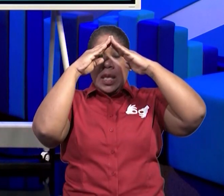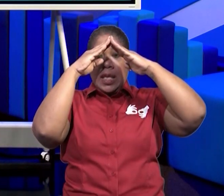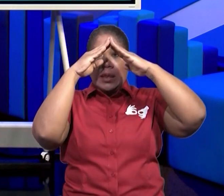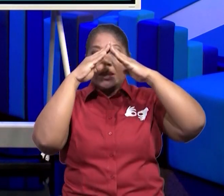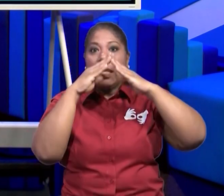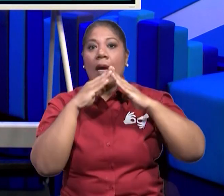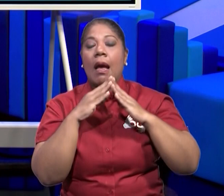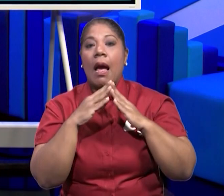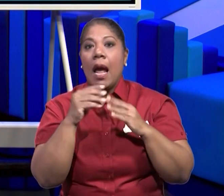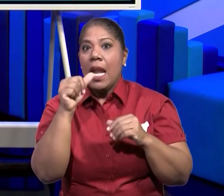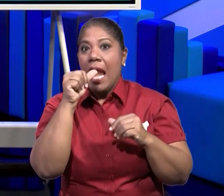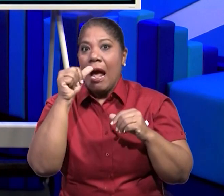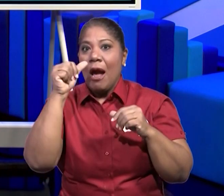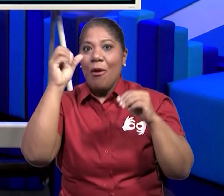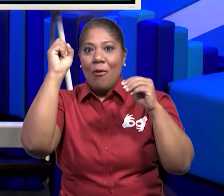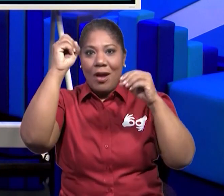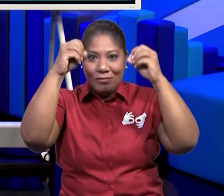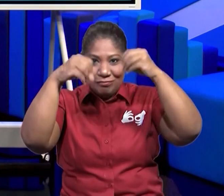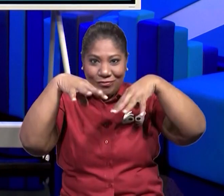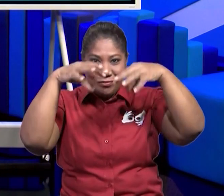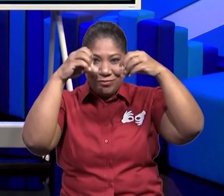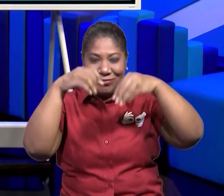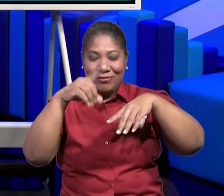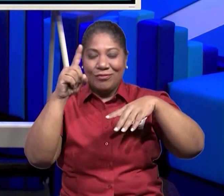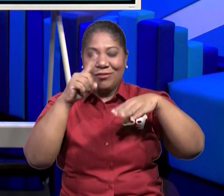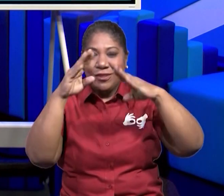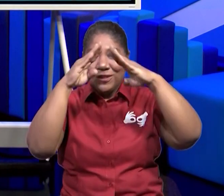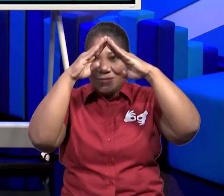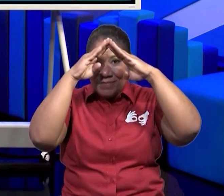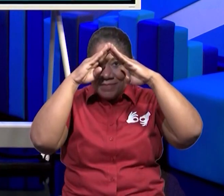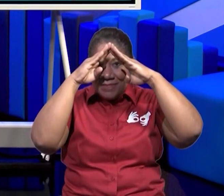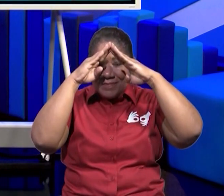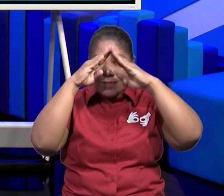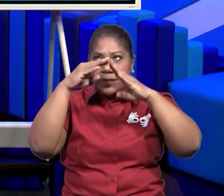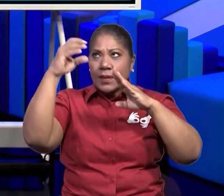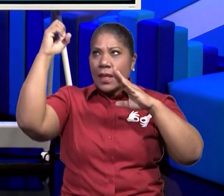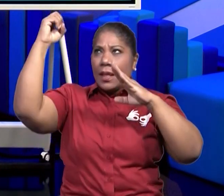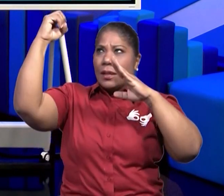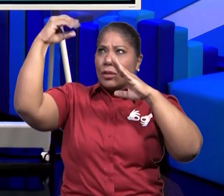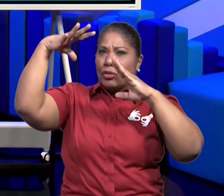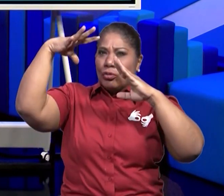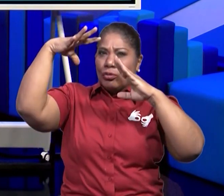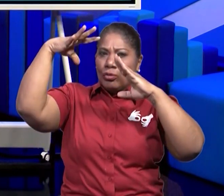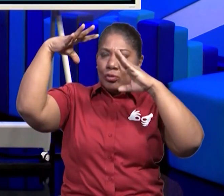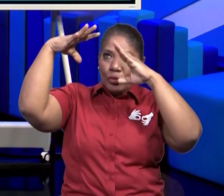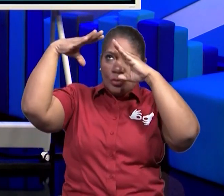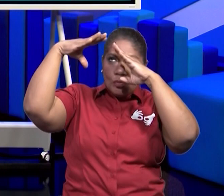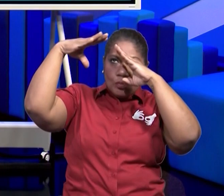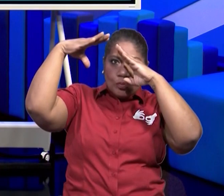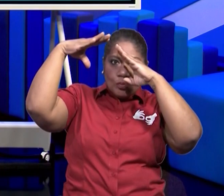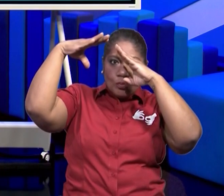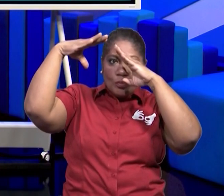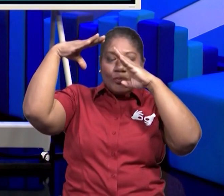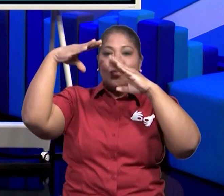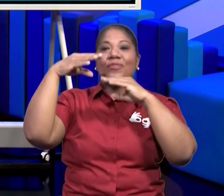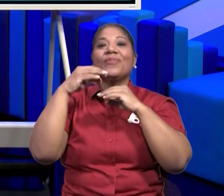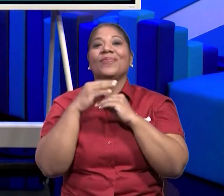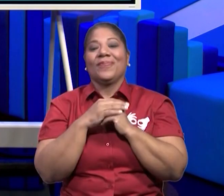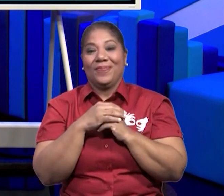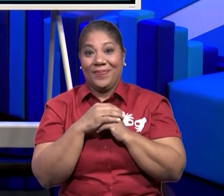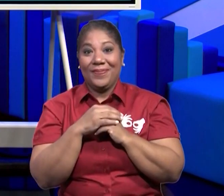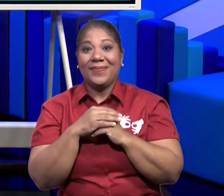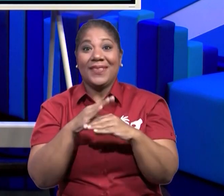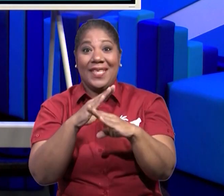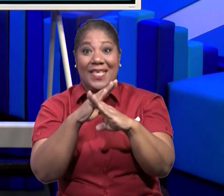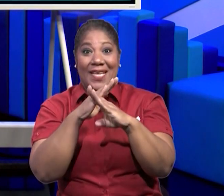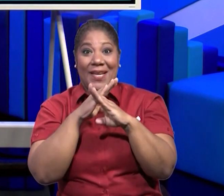no nos vamos a mojar. Y si está haciendo mucho sol, nosotros si estamos dentro de nuestra casa, no nos